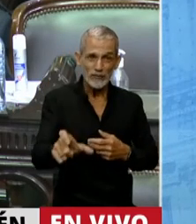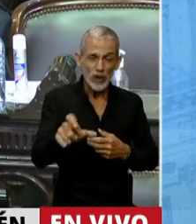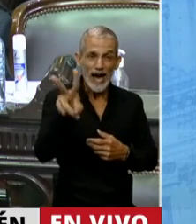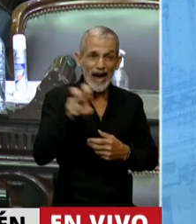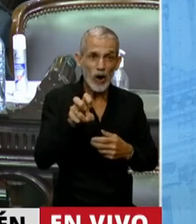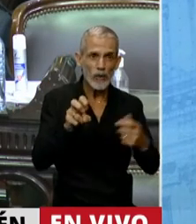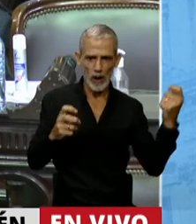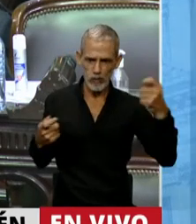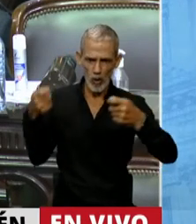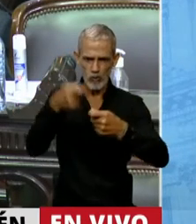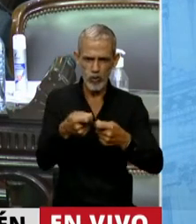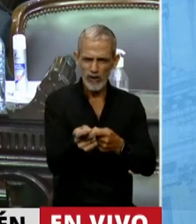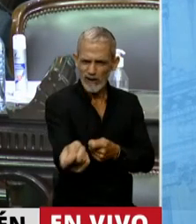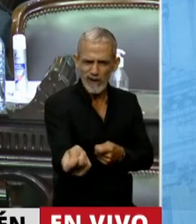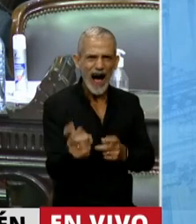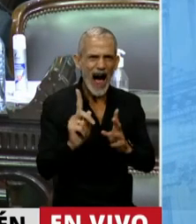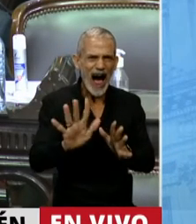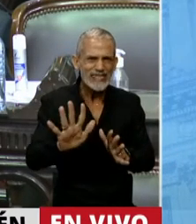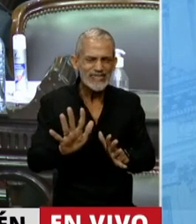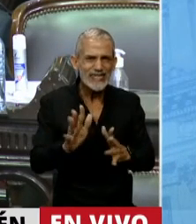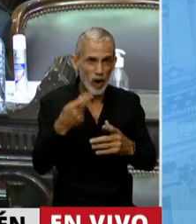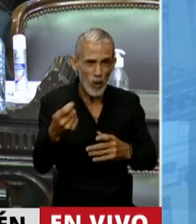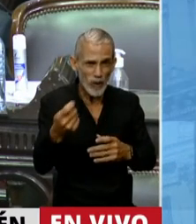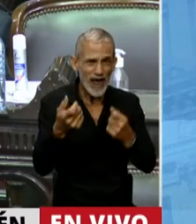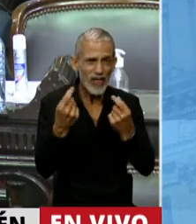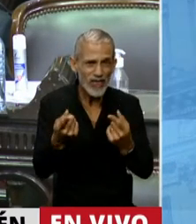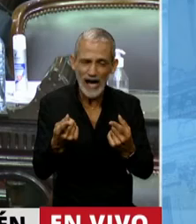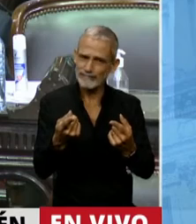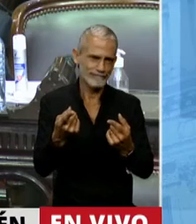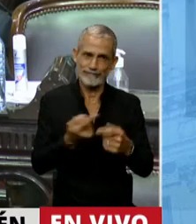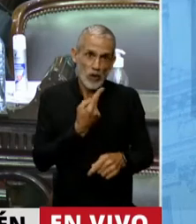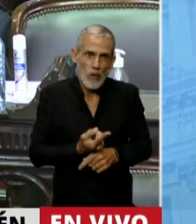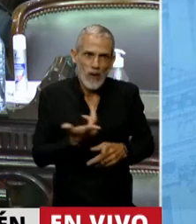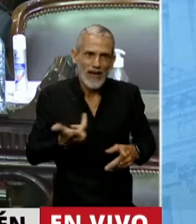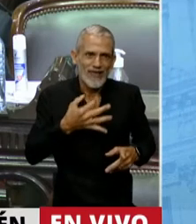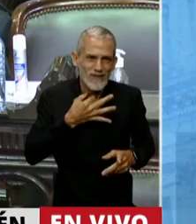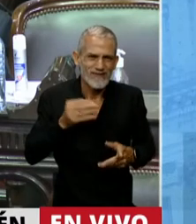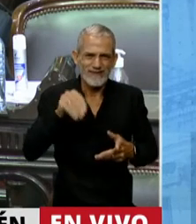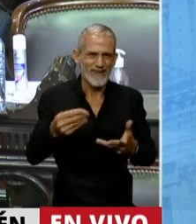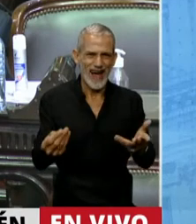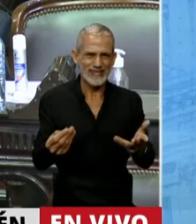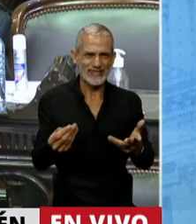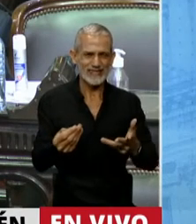no podrá dar jamás los servicios que los jubilados necesitan. Para esto debemos encontrar